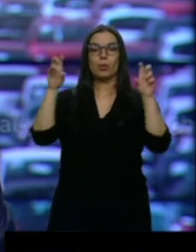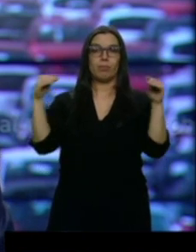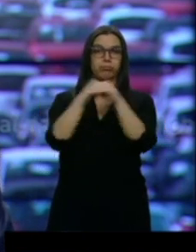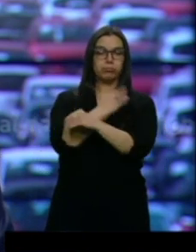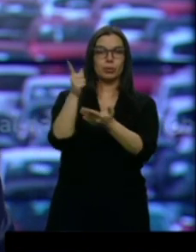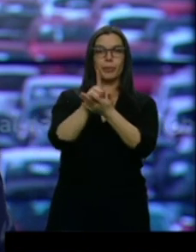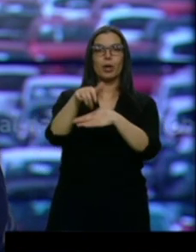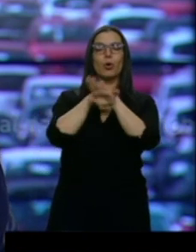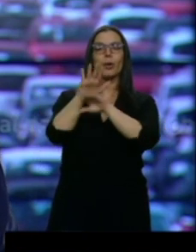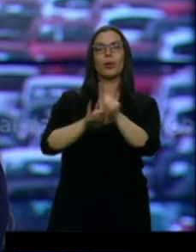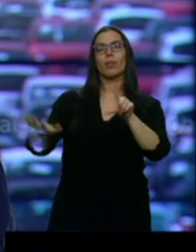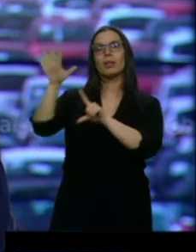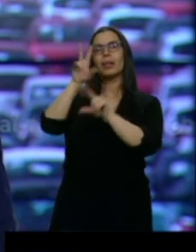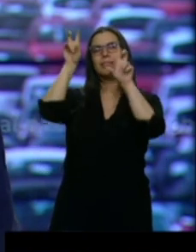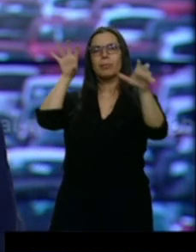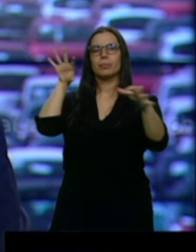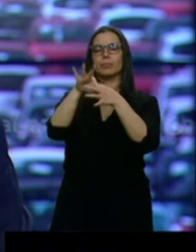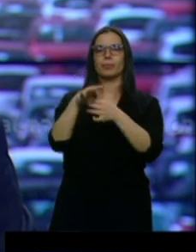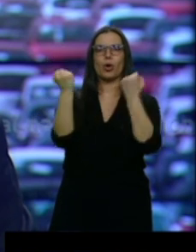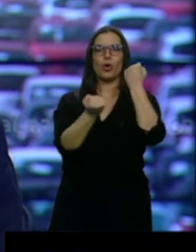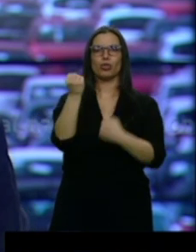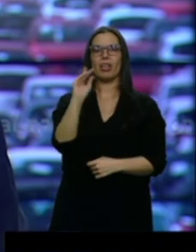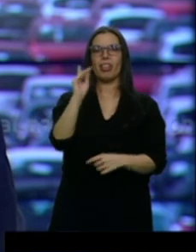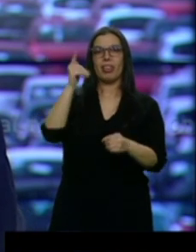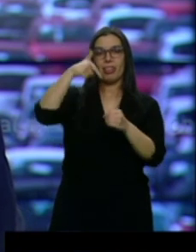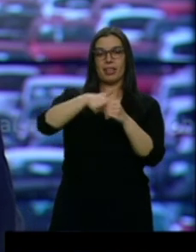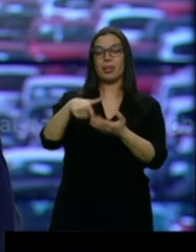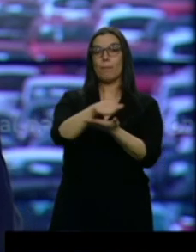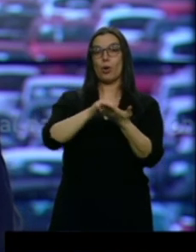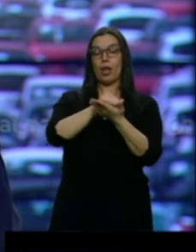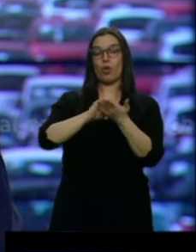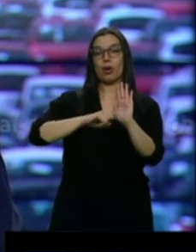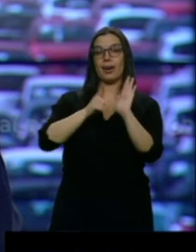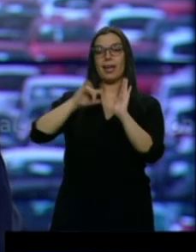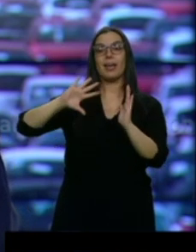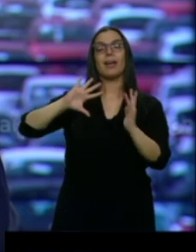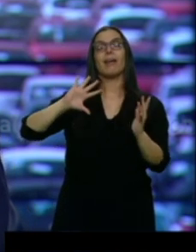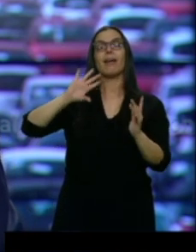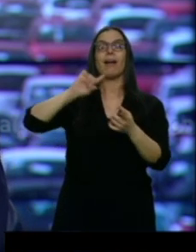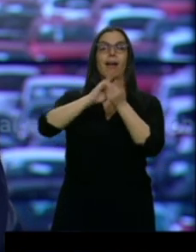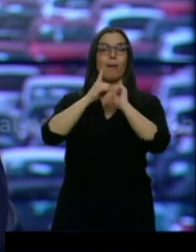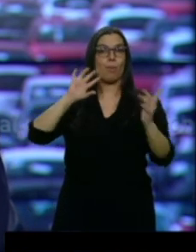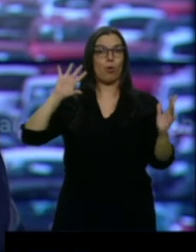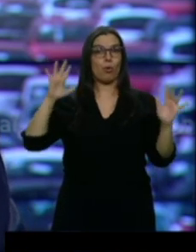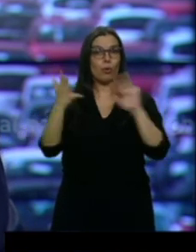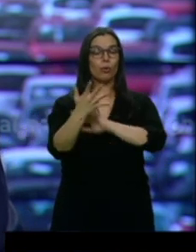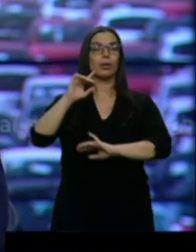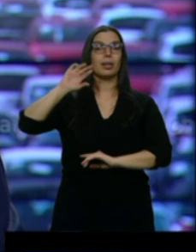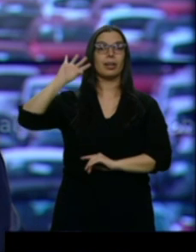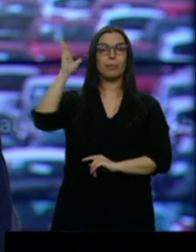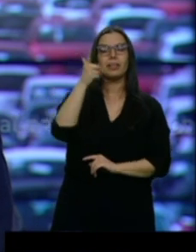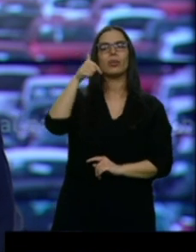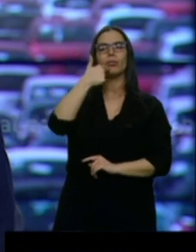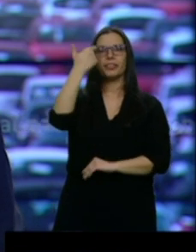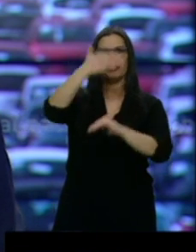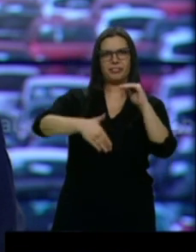esta vez en torno a los vehículos diésel. El borrador de la ley de cambio climático pone fecha de defunción a estos motores. Pero ayer la ministra de Industria dijo lo